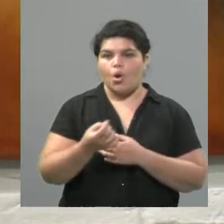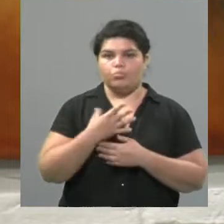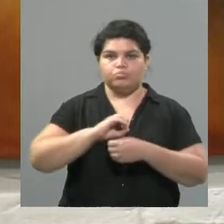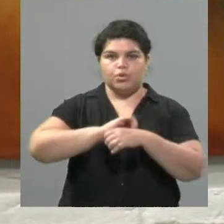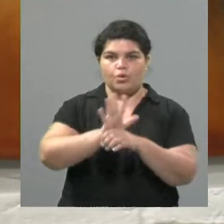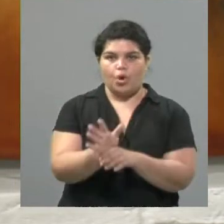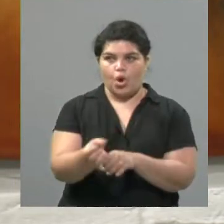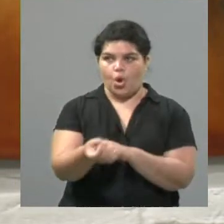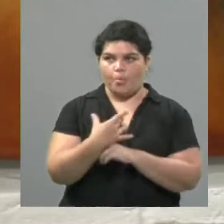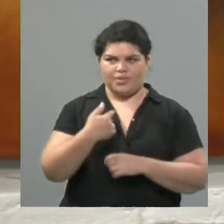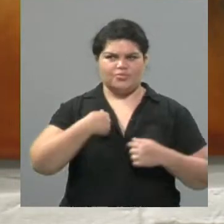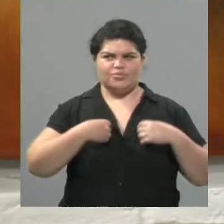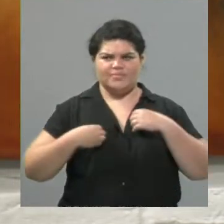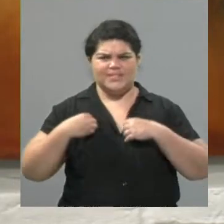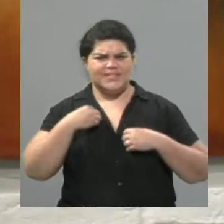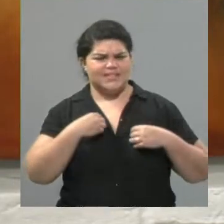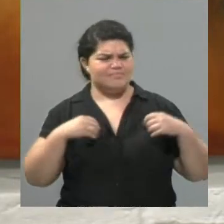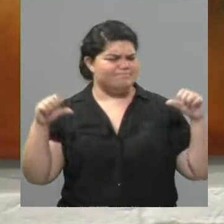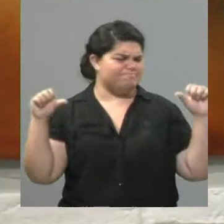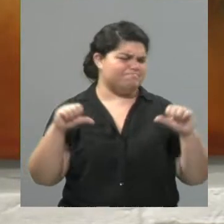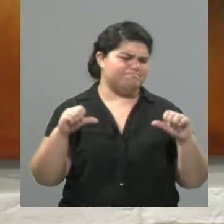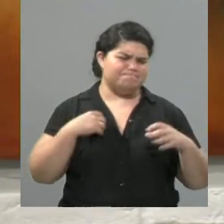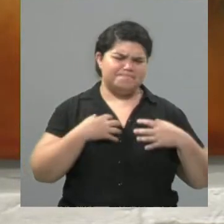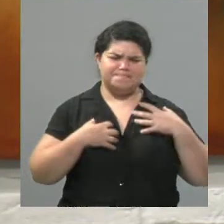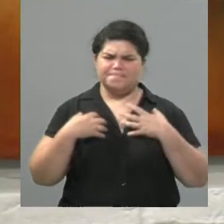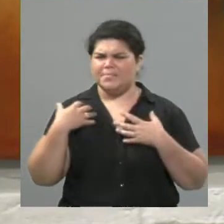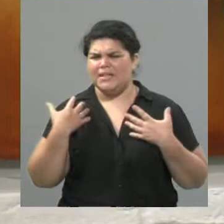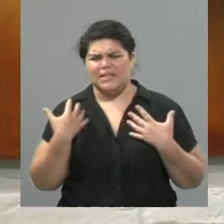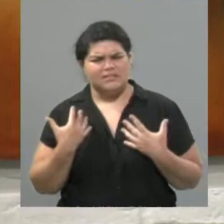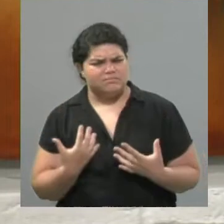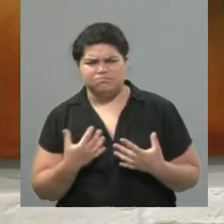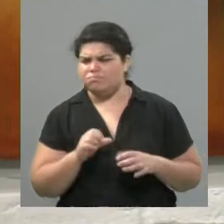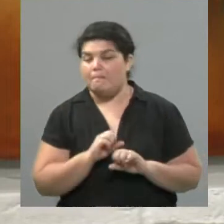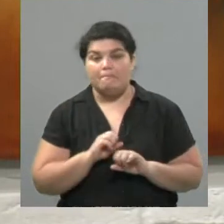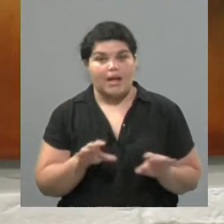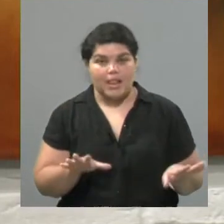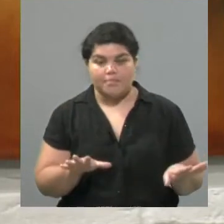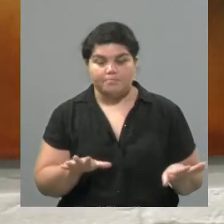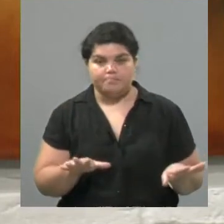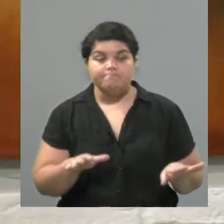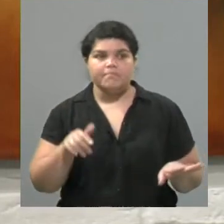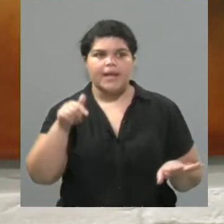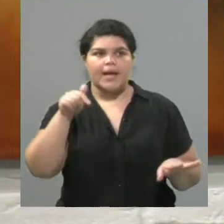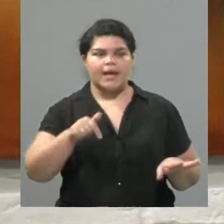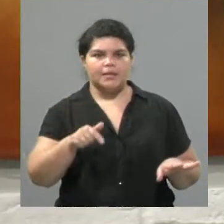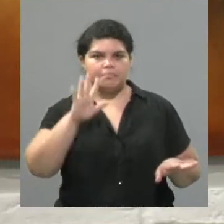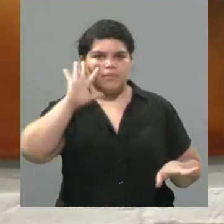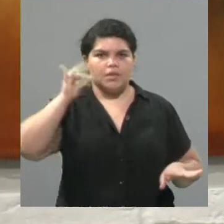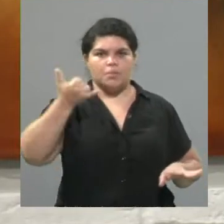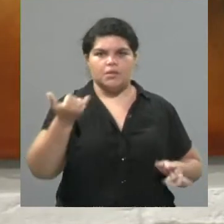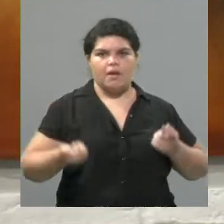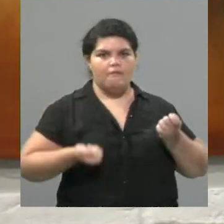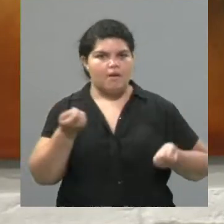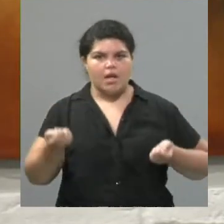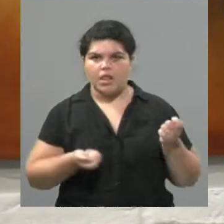sobre todo yo, no la pasé muy bien. Así que fue como un momento como donde no pude... Exacto. No pude bailar, tuvimos que dejar